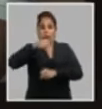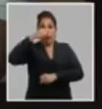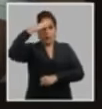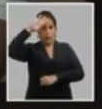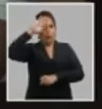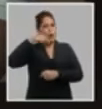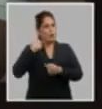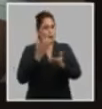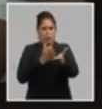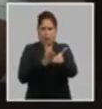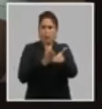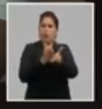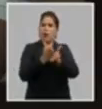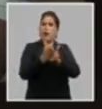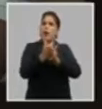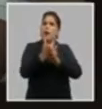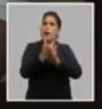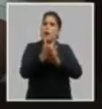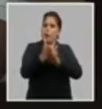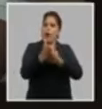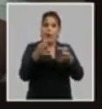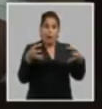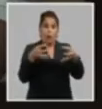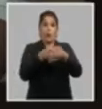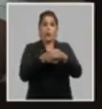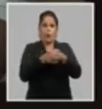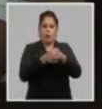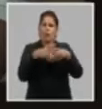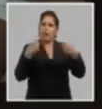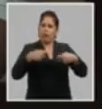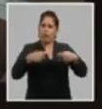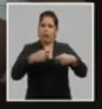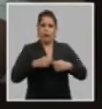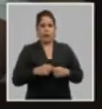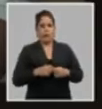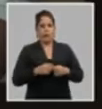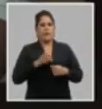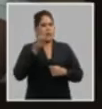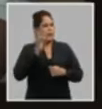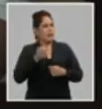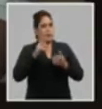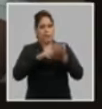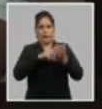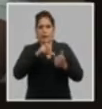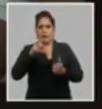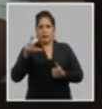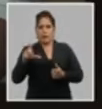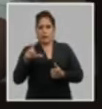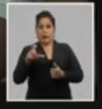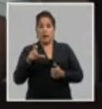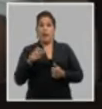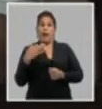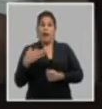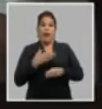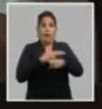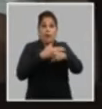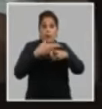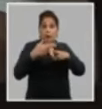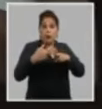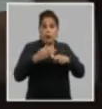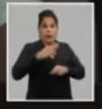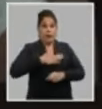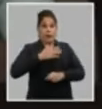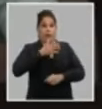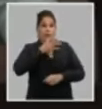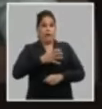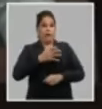mantendremos la indisoluble unidad en torno al partido, al legado de